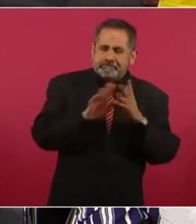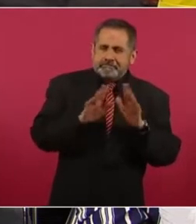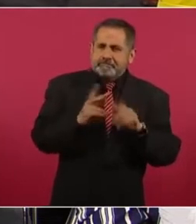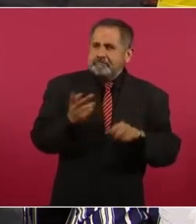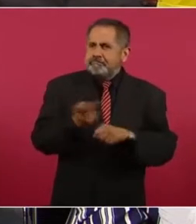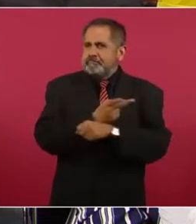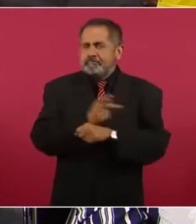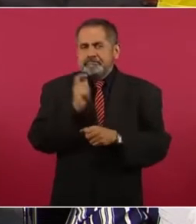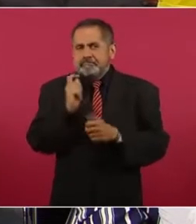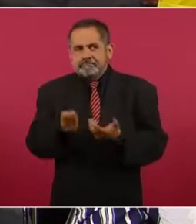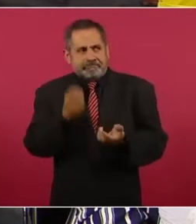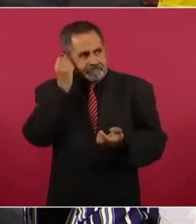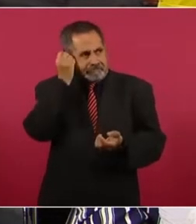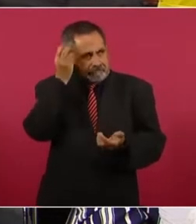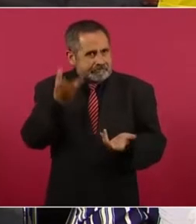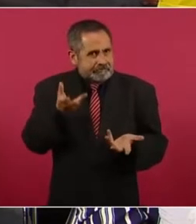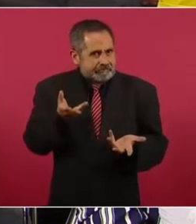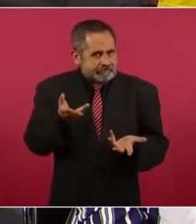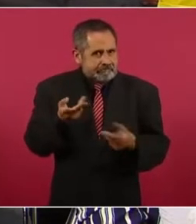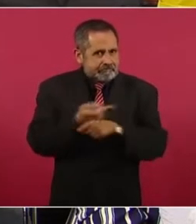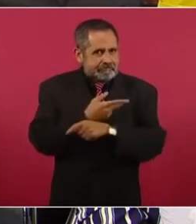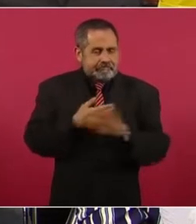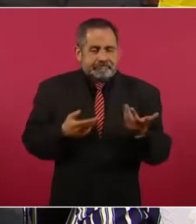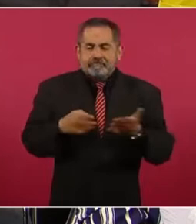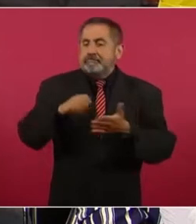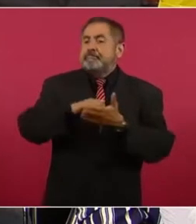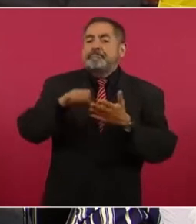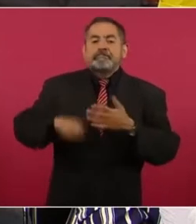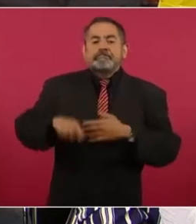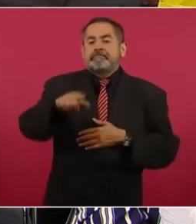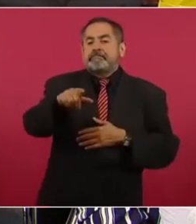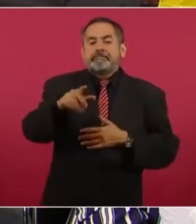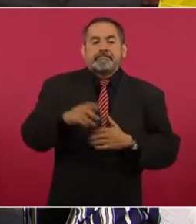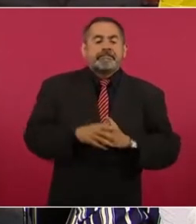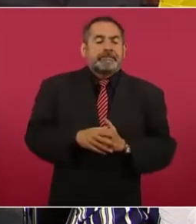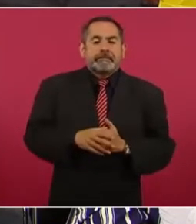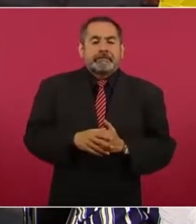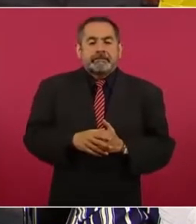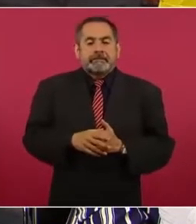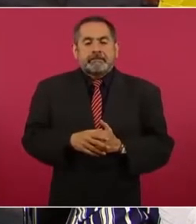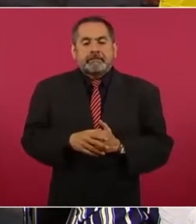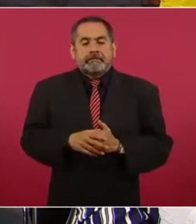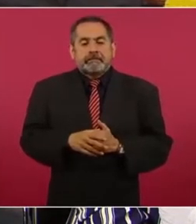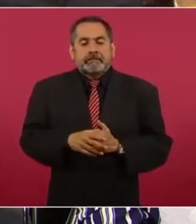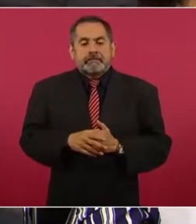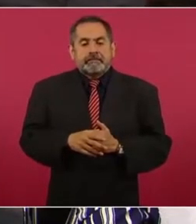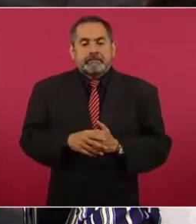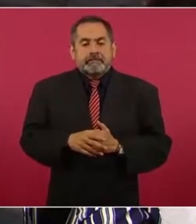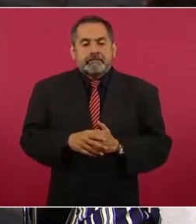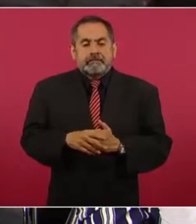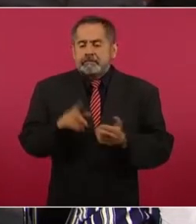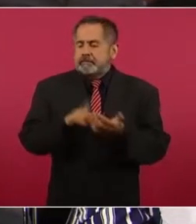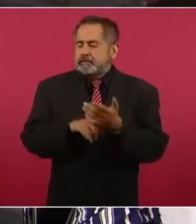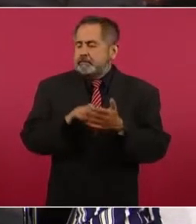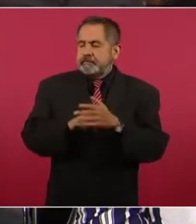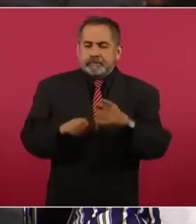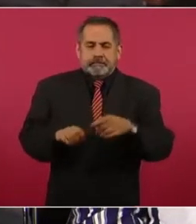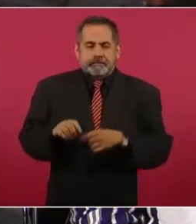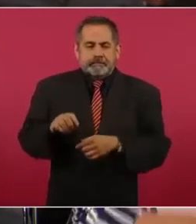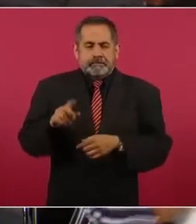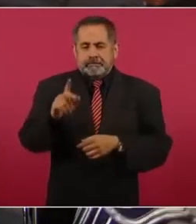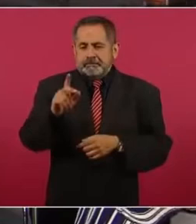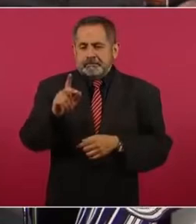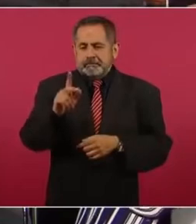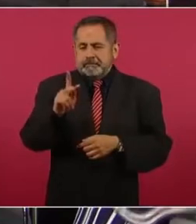olvido, parece que están quedando en el olvido, como lo del Pemex Gay.